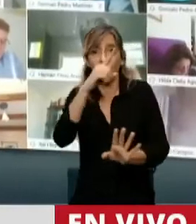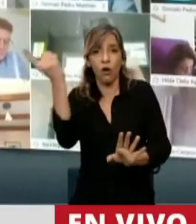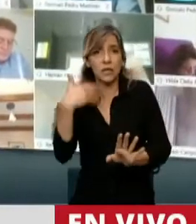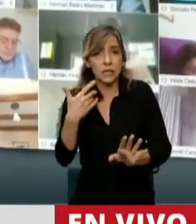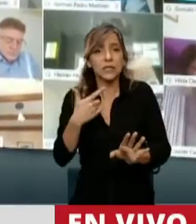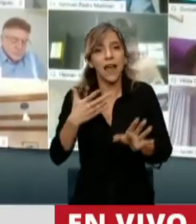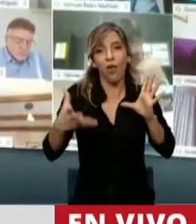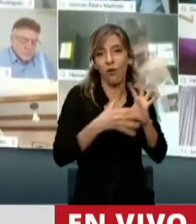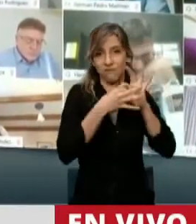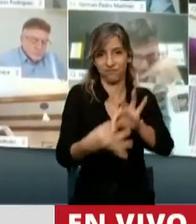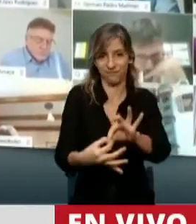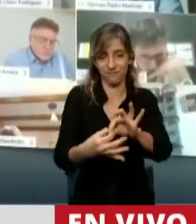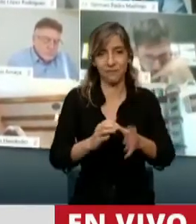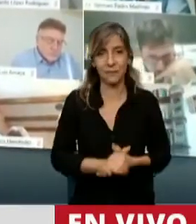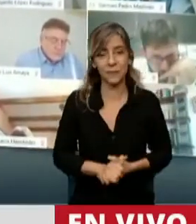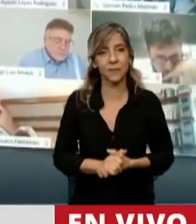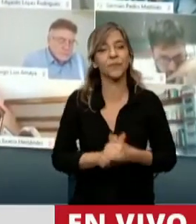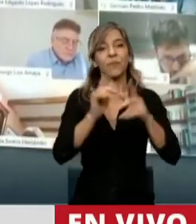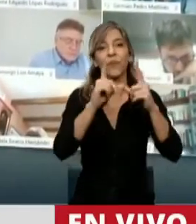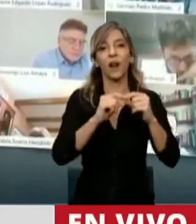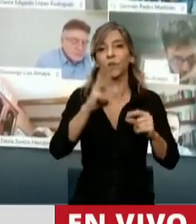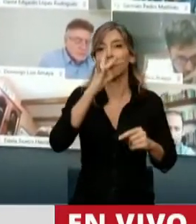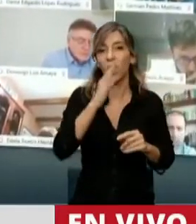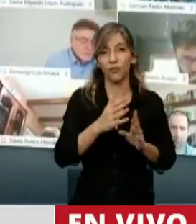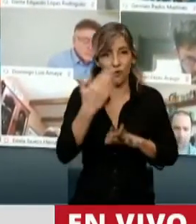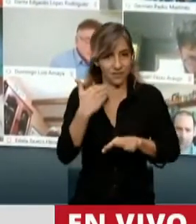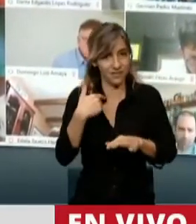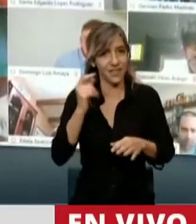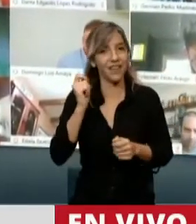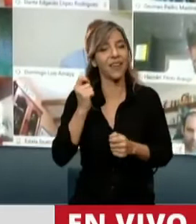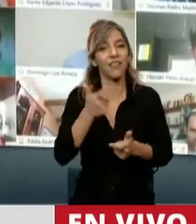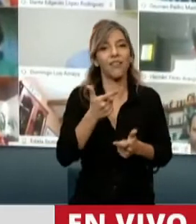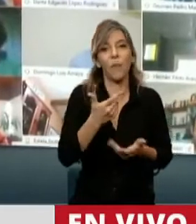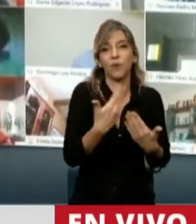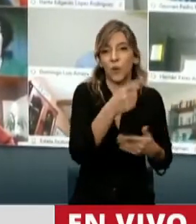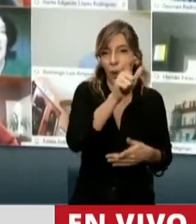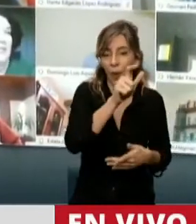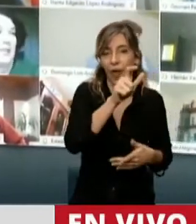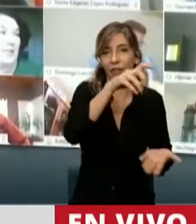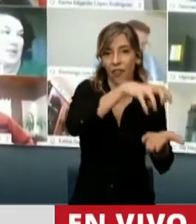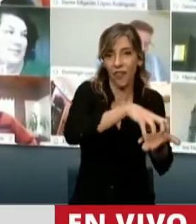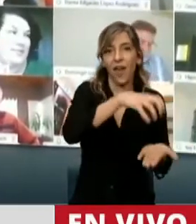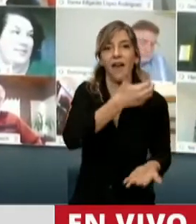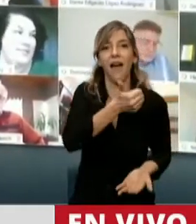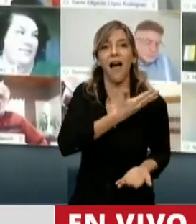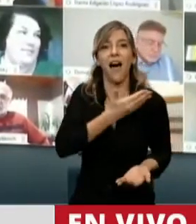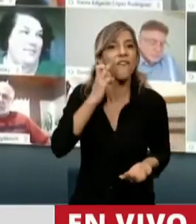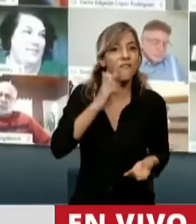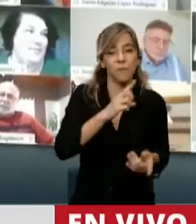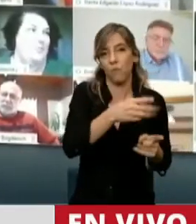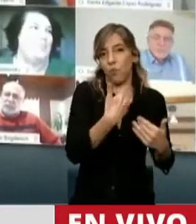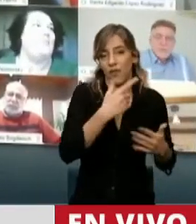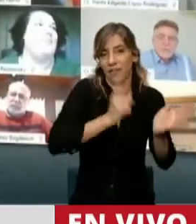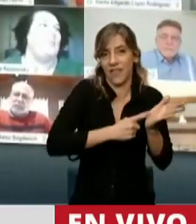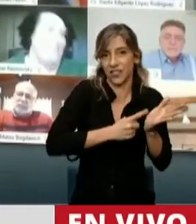Por otro lado, la exclusión del artículo 14, que facultaba a la PIPA prorrogar vencimientos y que en aras al consenso fue retirado.